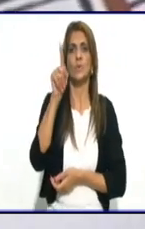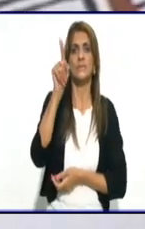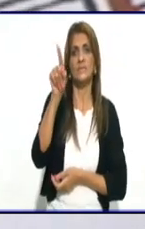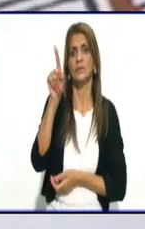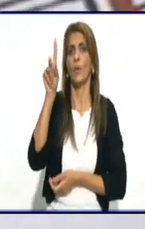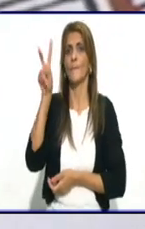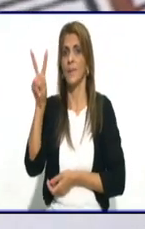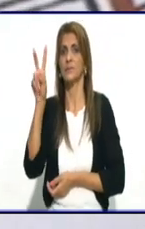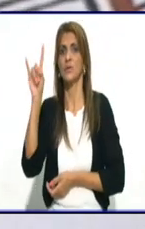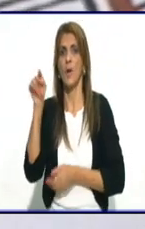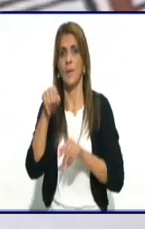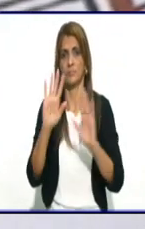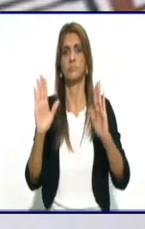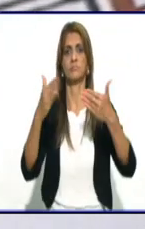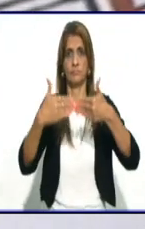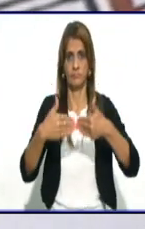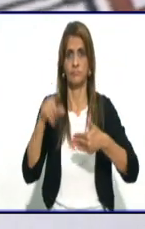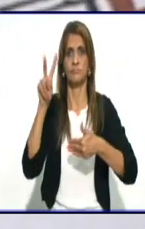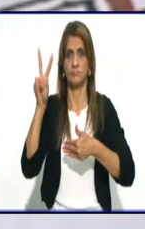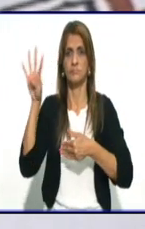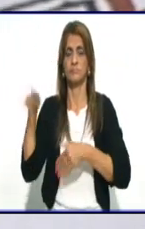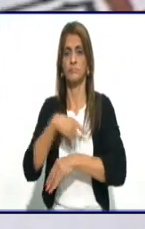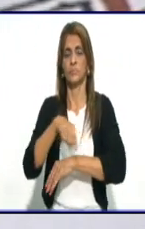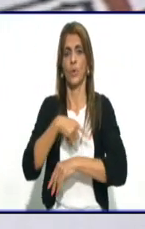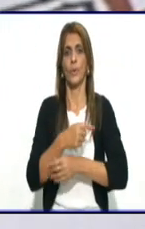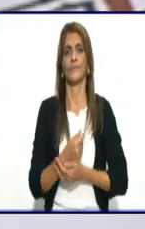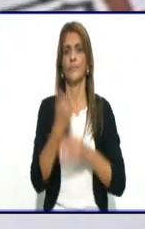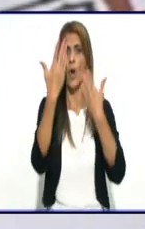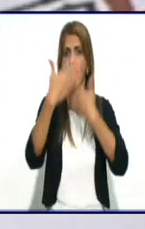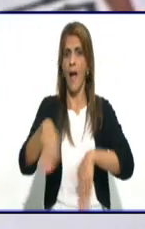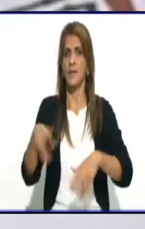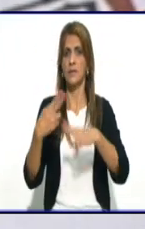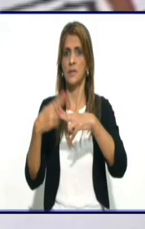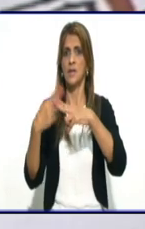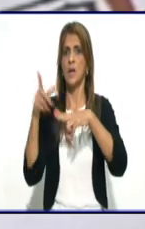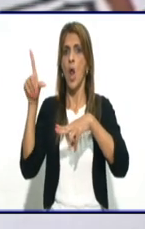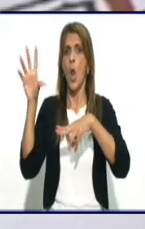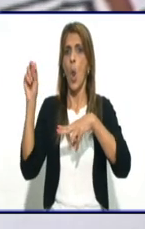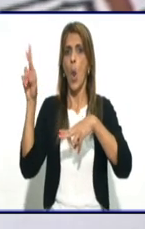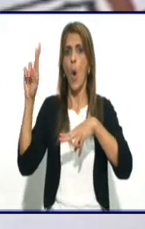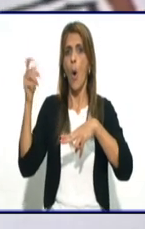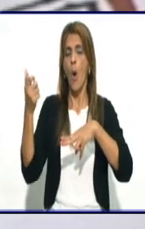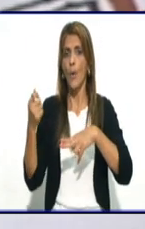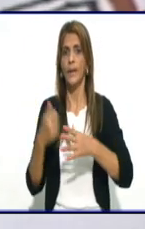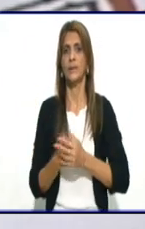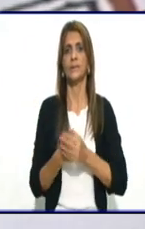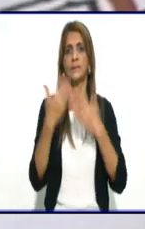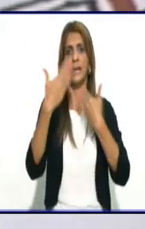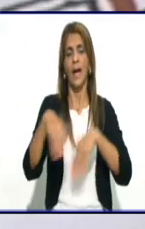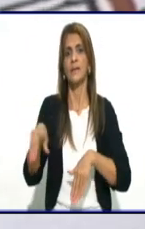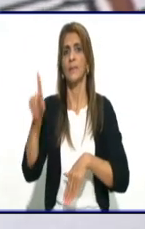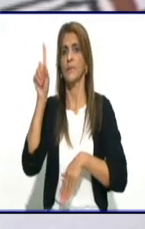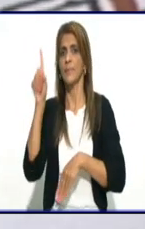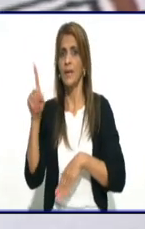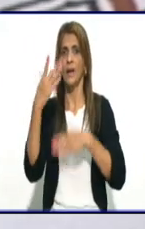llevarán al confinamiento. Ya, esto es Lora, ICER, ahí calle Primera y calle Línea.